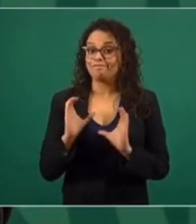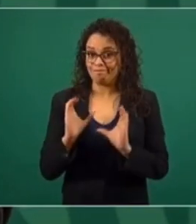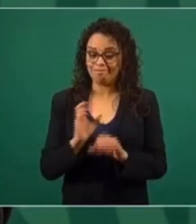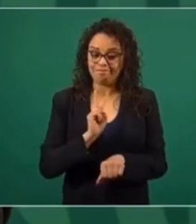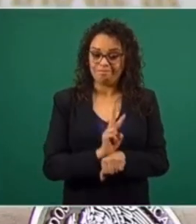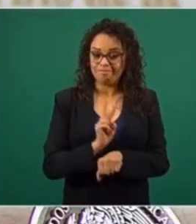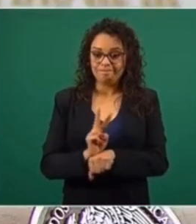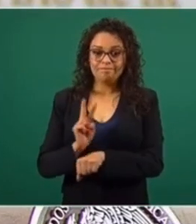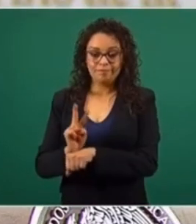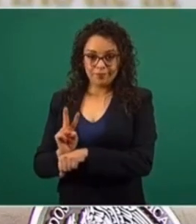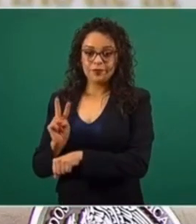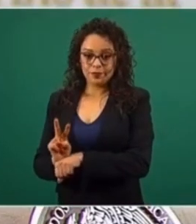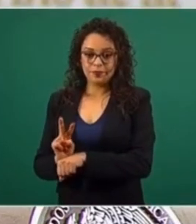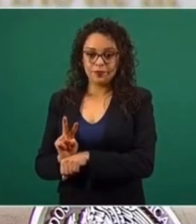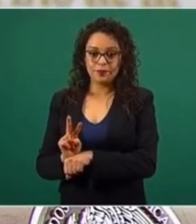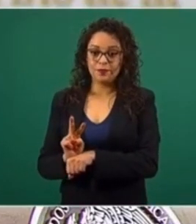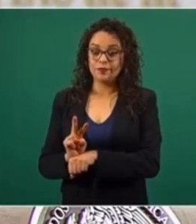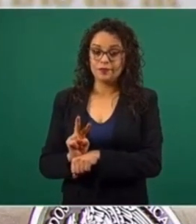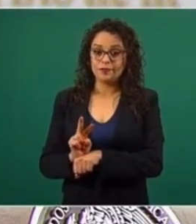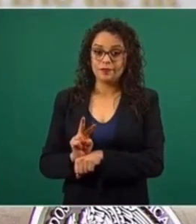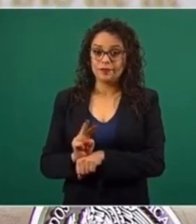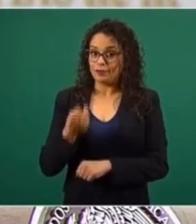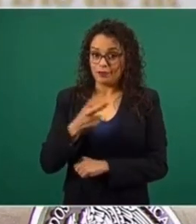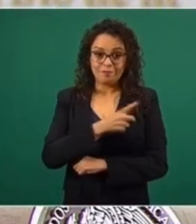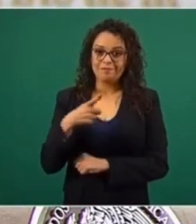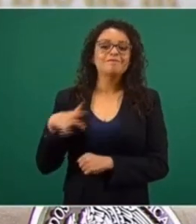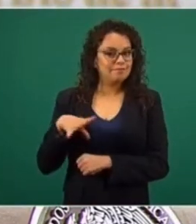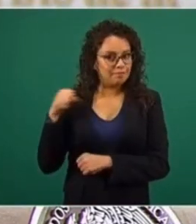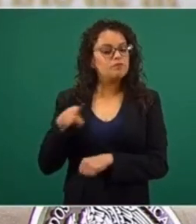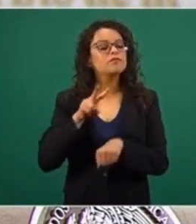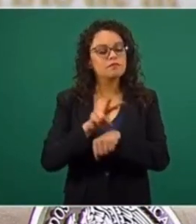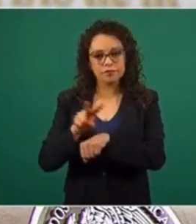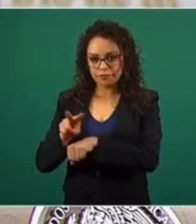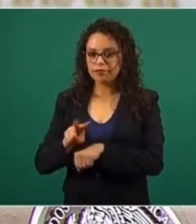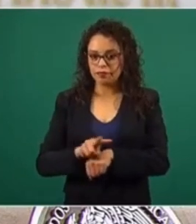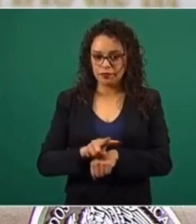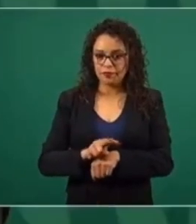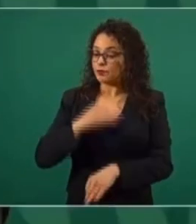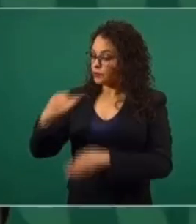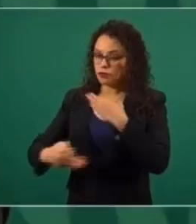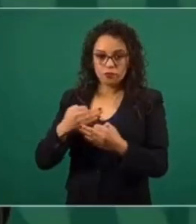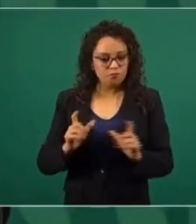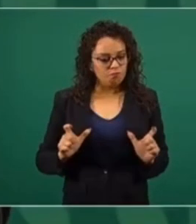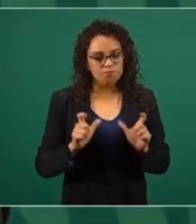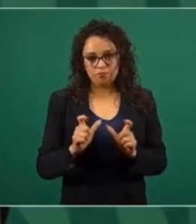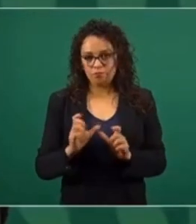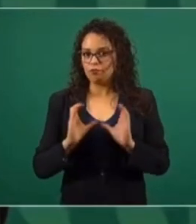que no haya abusos. Todos vamos a cuidar eso.